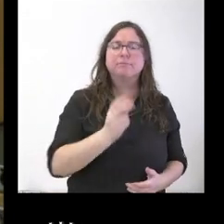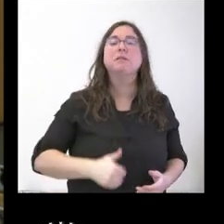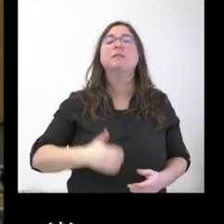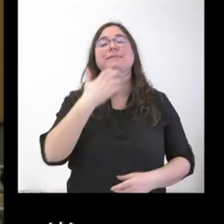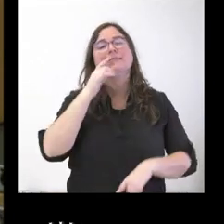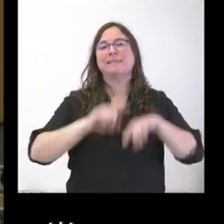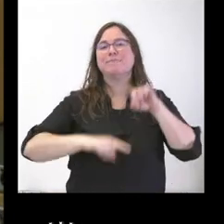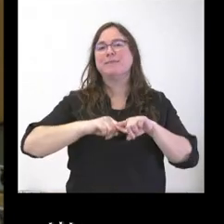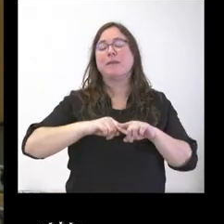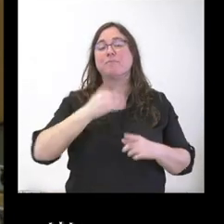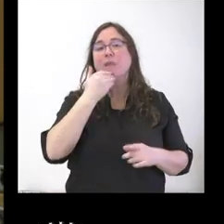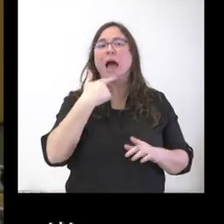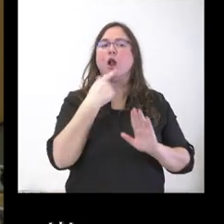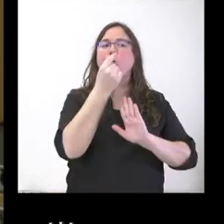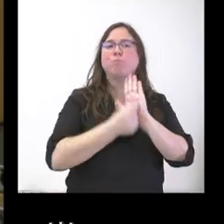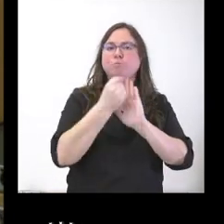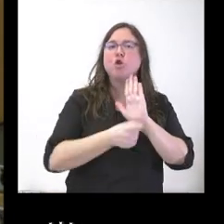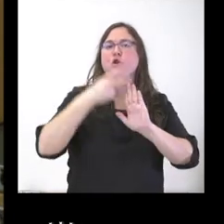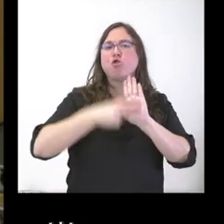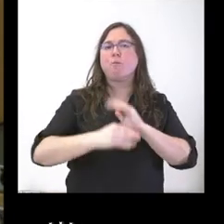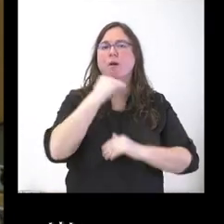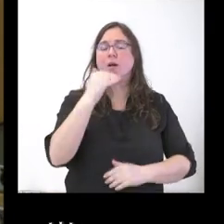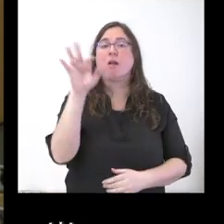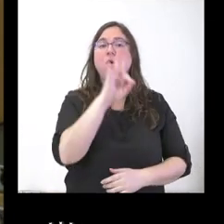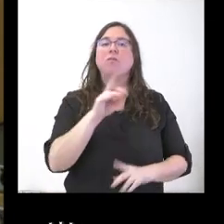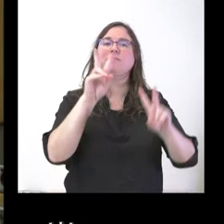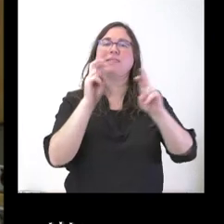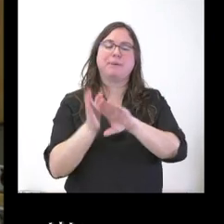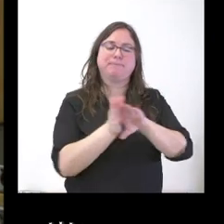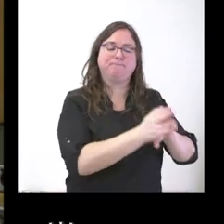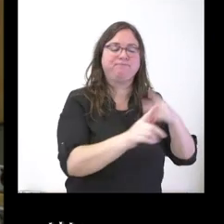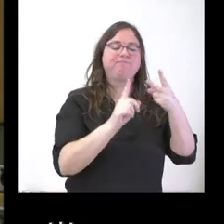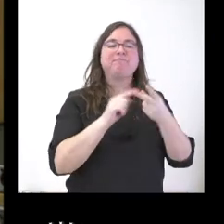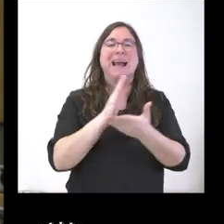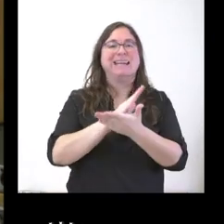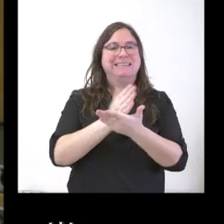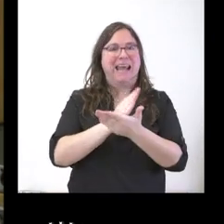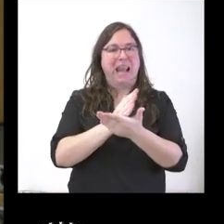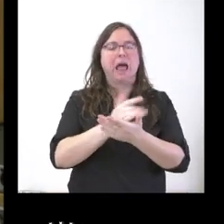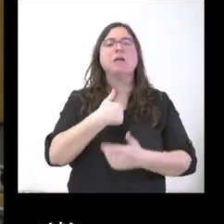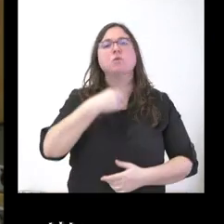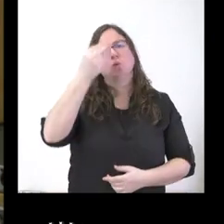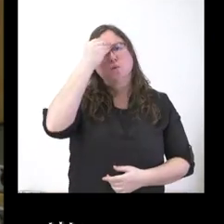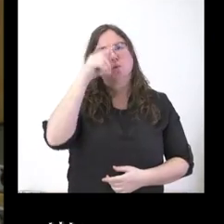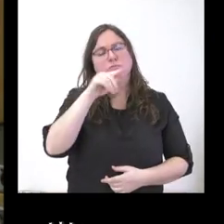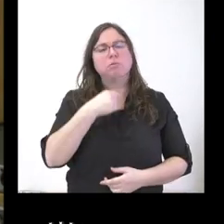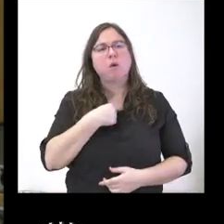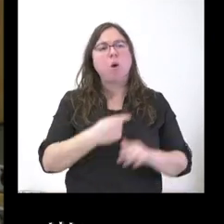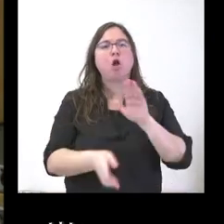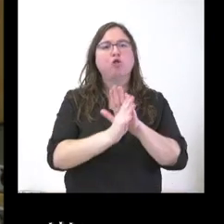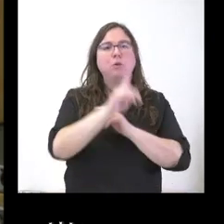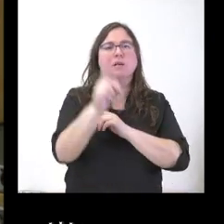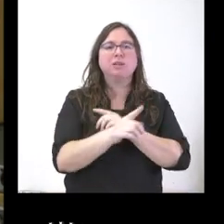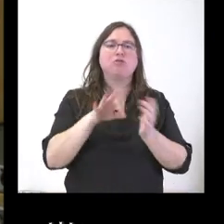o se establece en algún tipo de media preventiva. Y luego sobre el SERLA, entiendo que usted sitúa la decisión de continuidad o no del